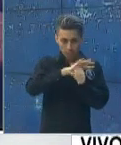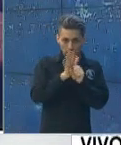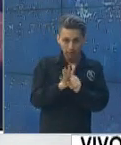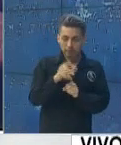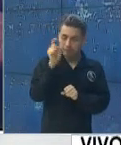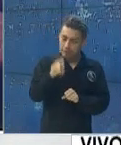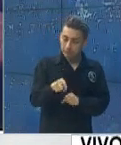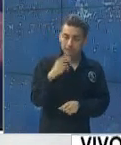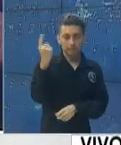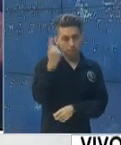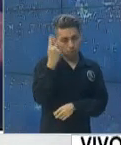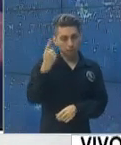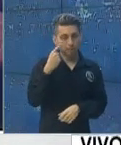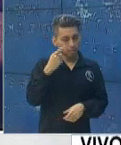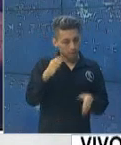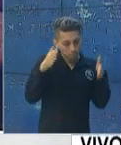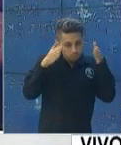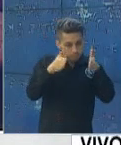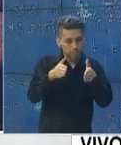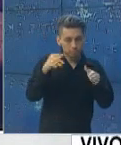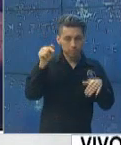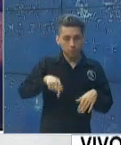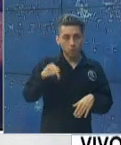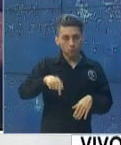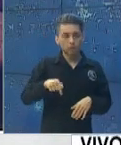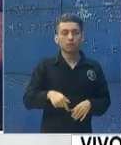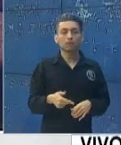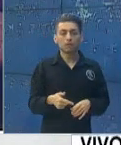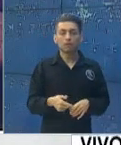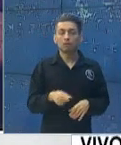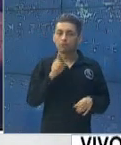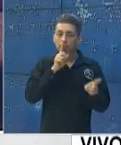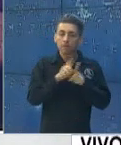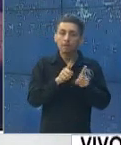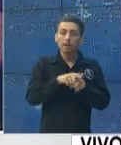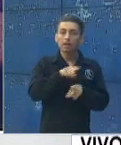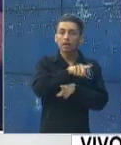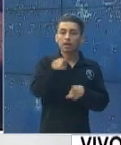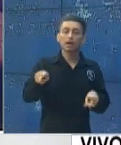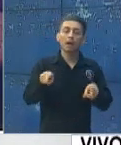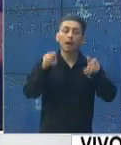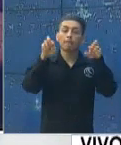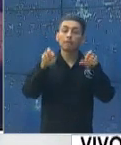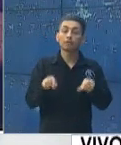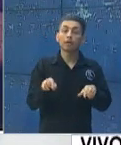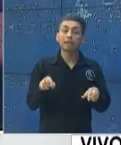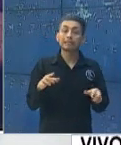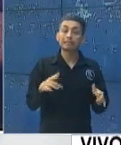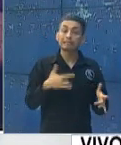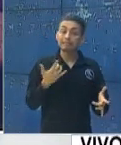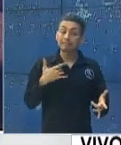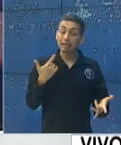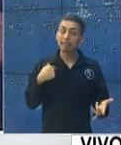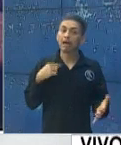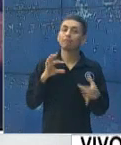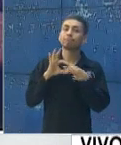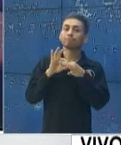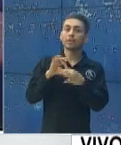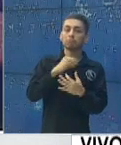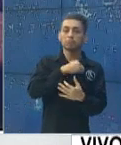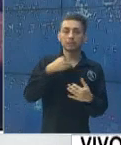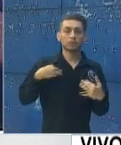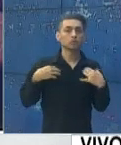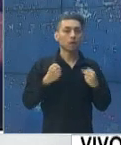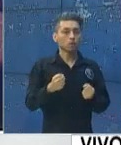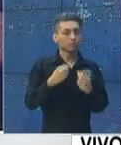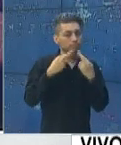prioritario que tenemos que abordar ahorita y que la población sienta que el Ministerio de Salud está